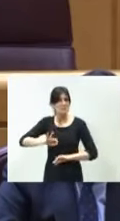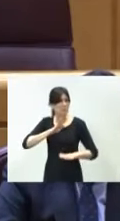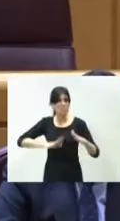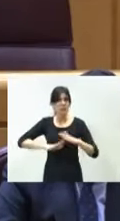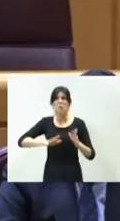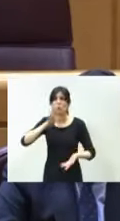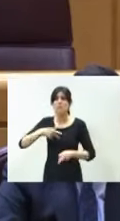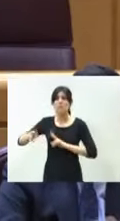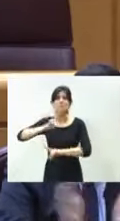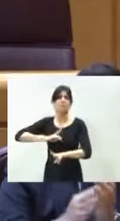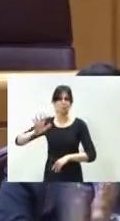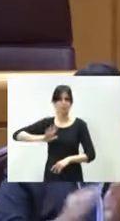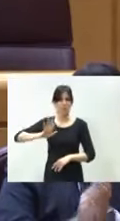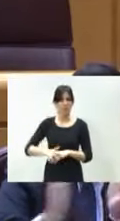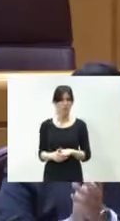Respóndanos, por favor.